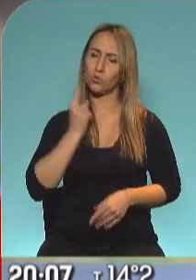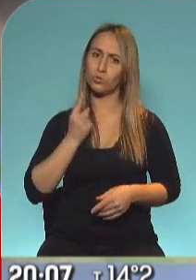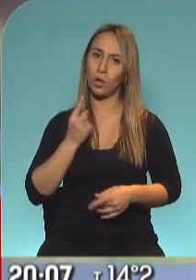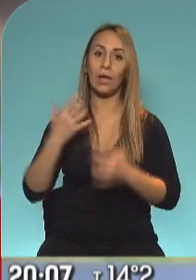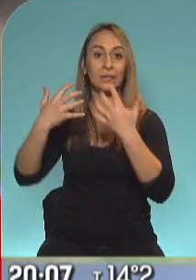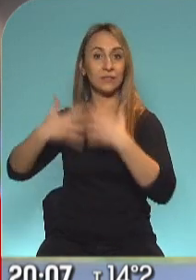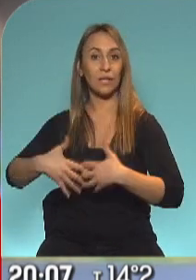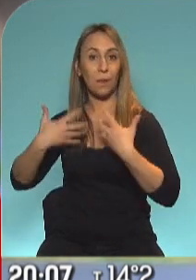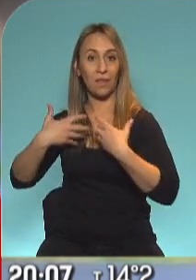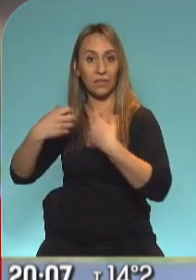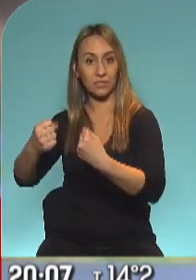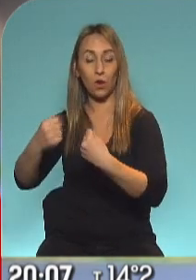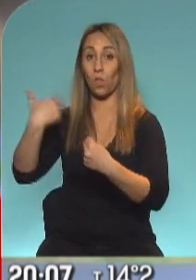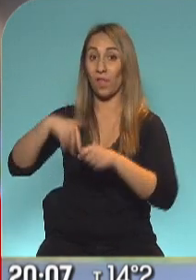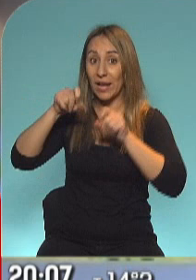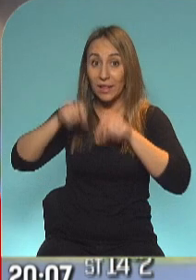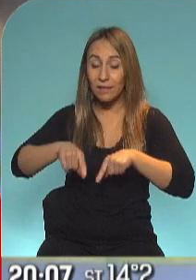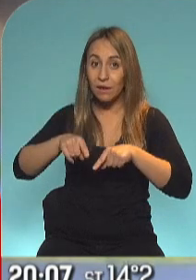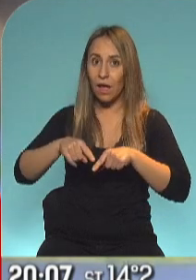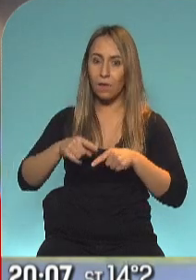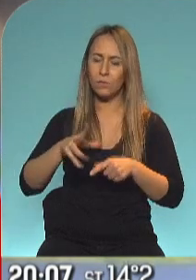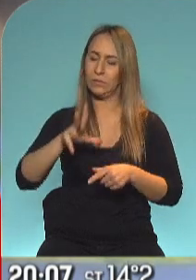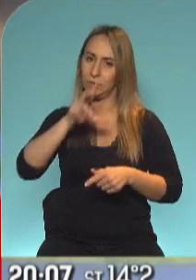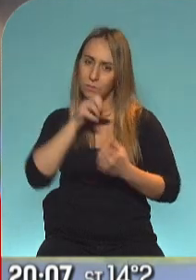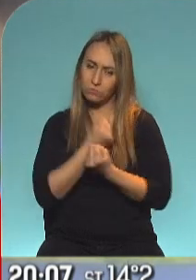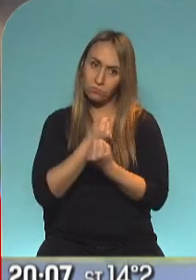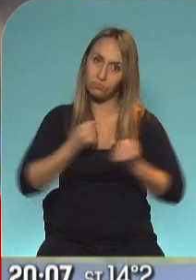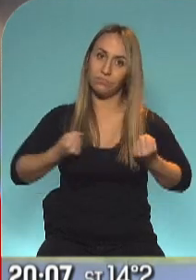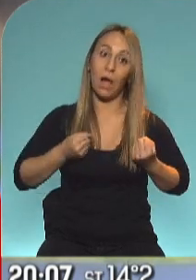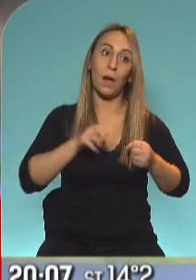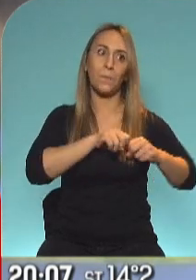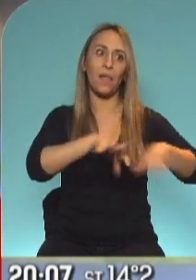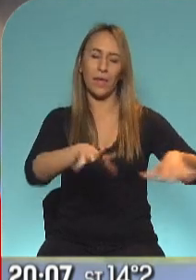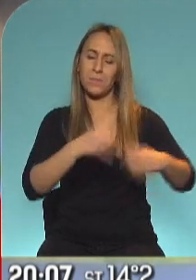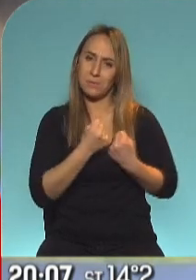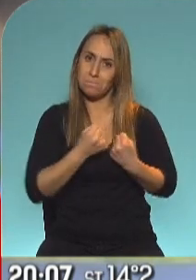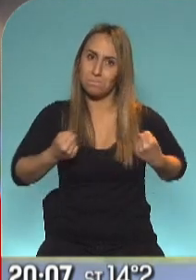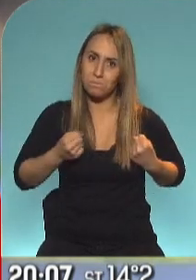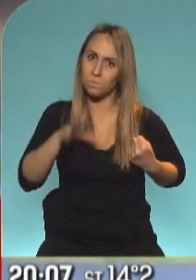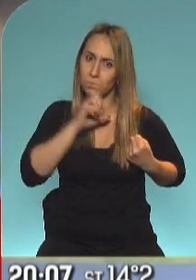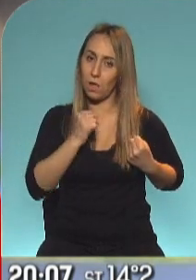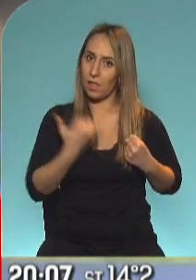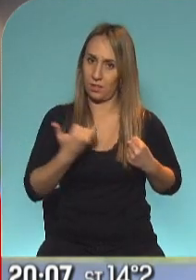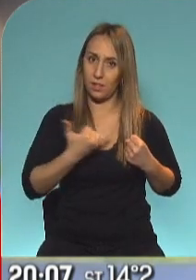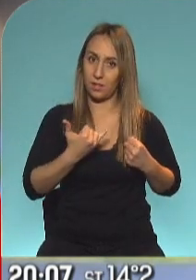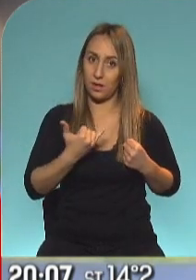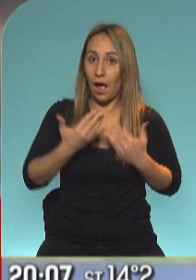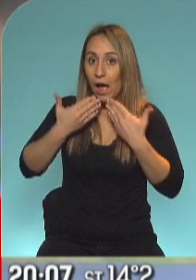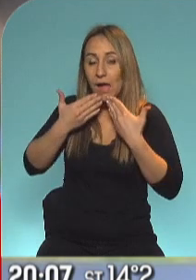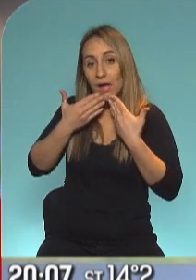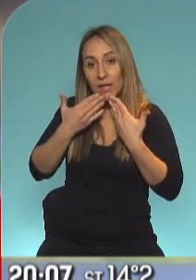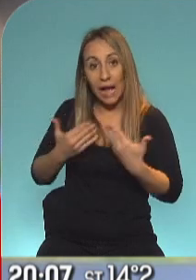argentino ha resistido a la pandemia y está resistiendo a la pandemia. Y eso es producto de lo que todos nosotros,